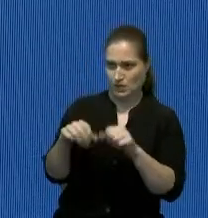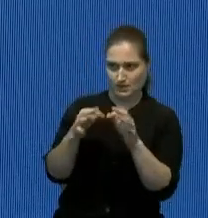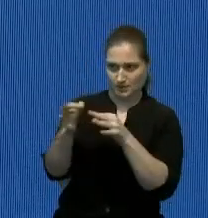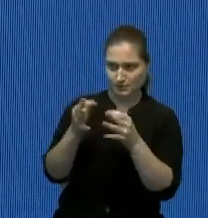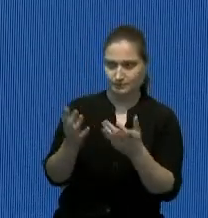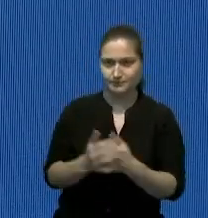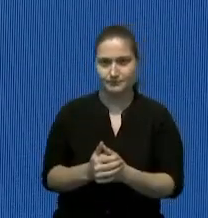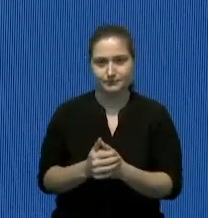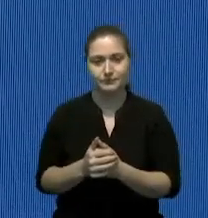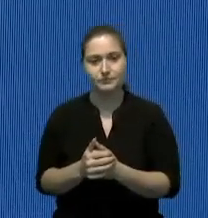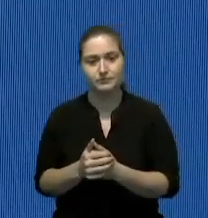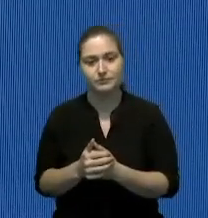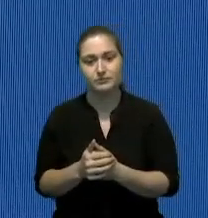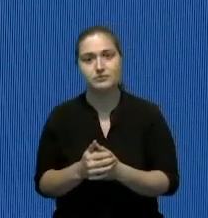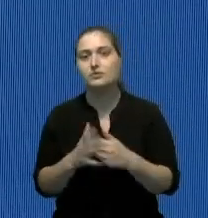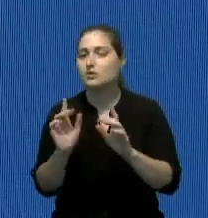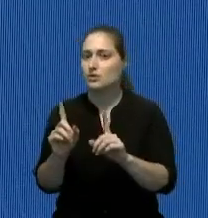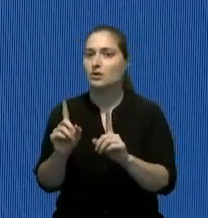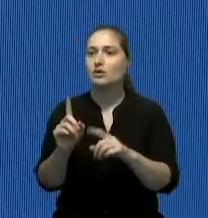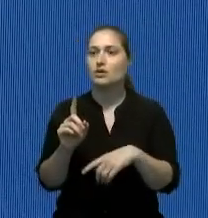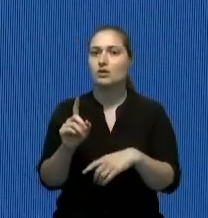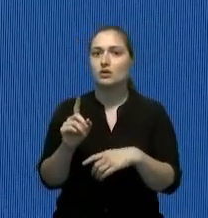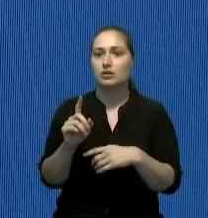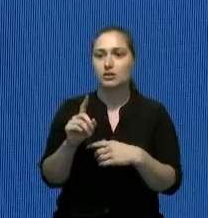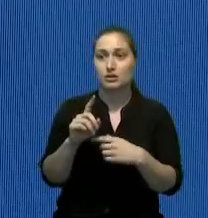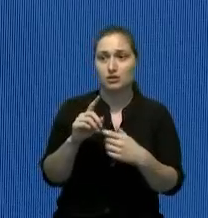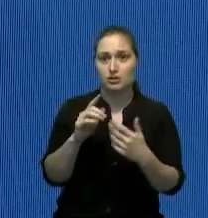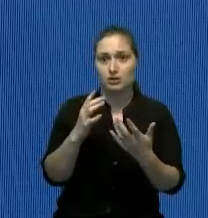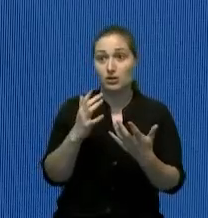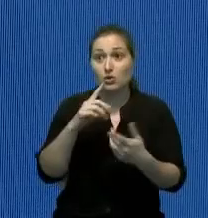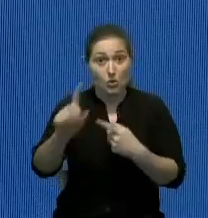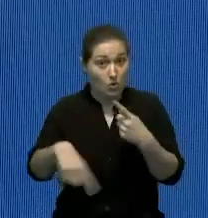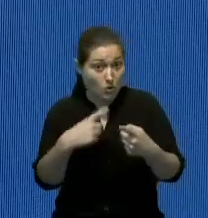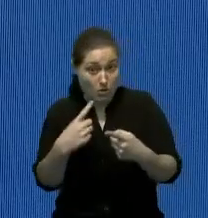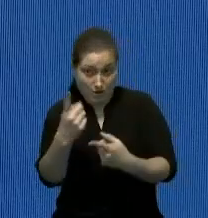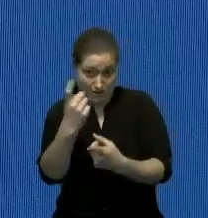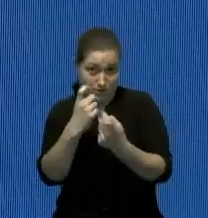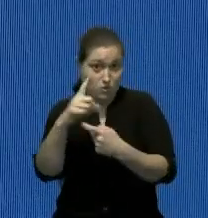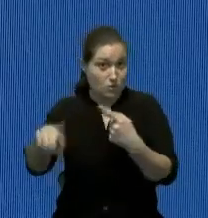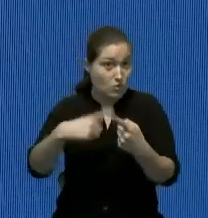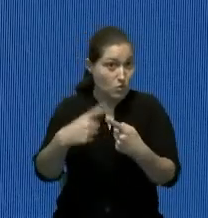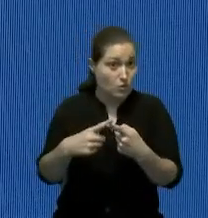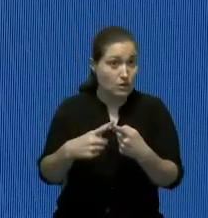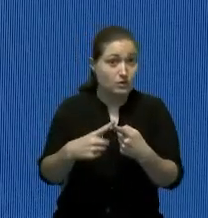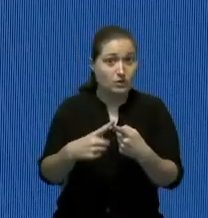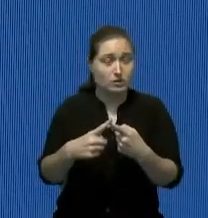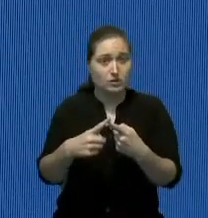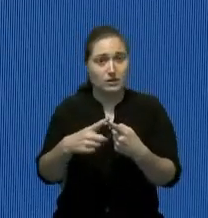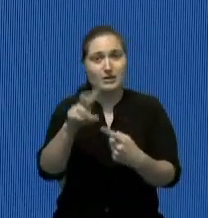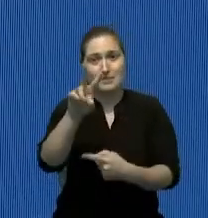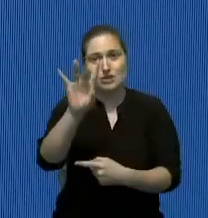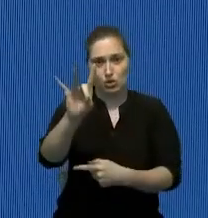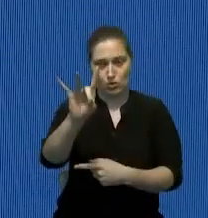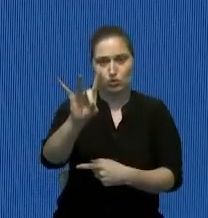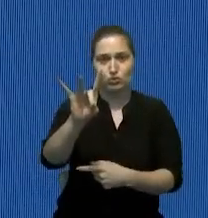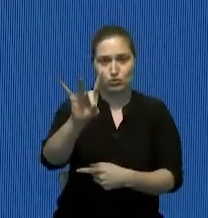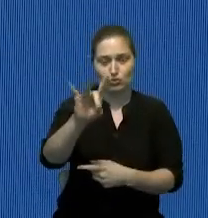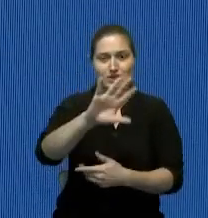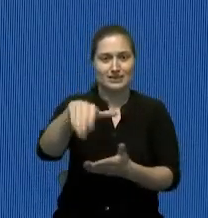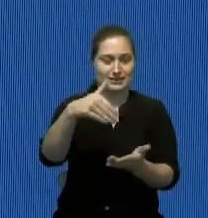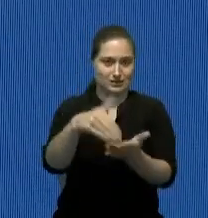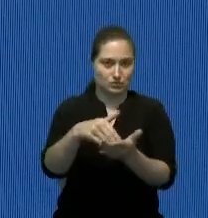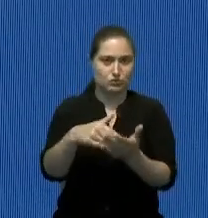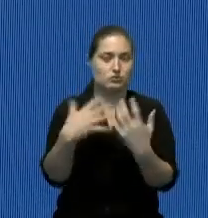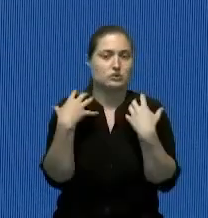por ejemplo y solamente quiero decir me decían mira cuando se va a reabrir lo que le llamaban el 28 que era el centro de salud mental